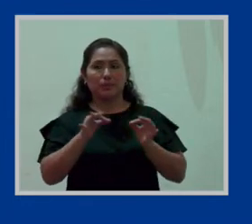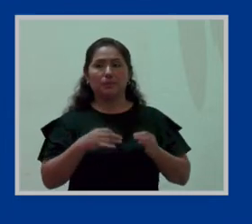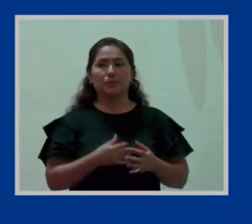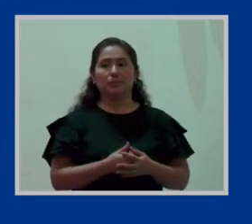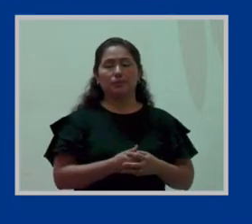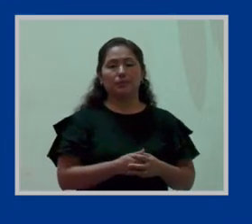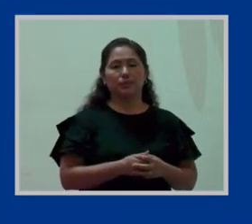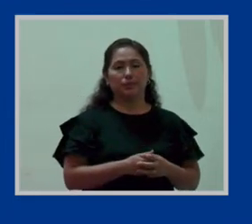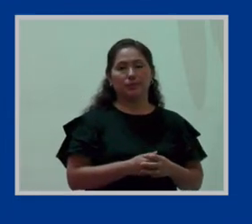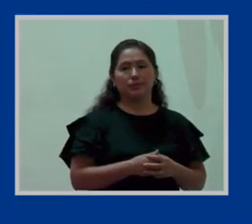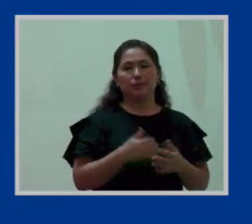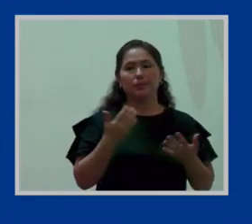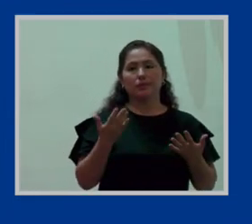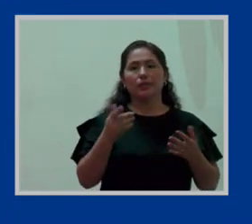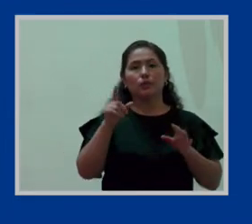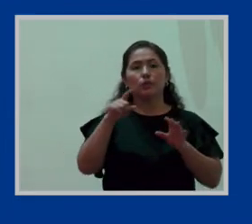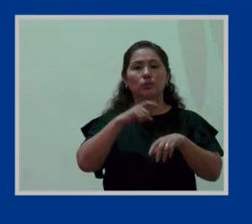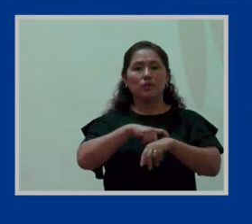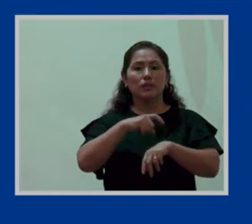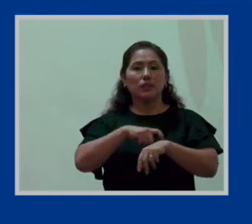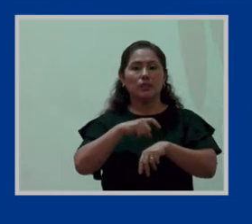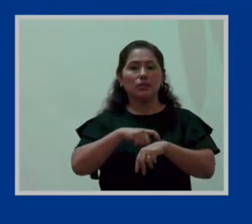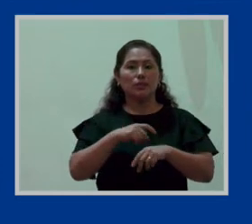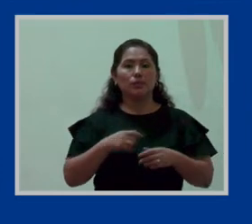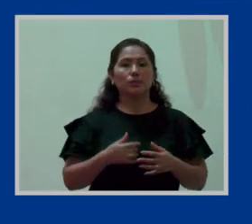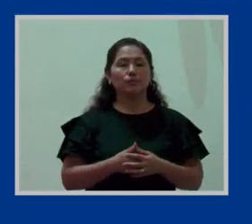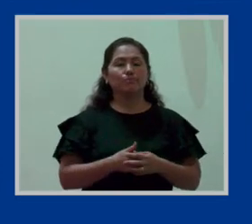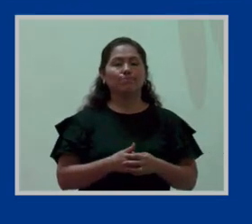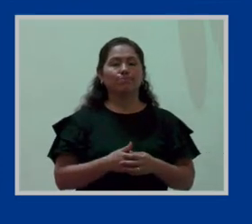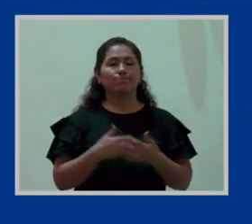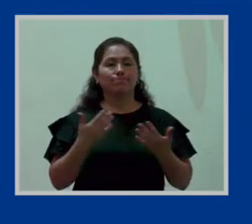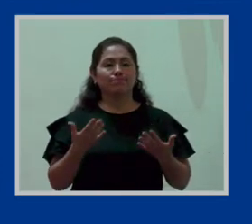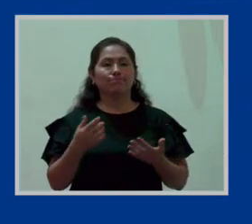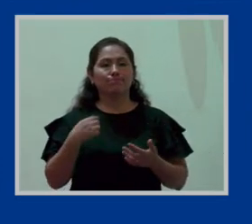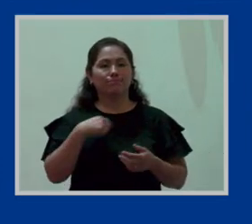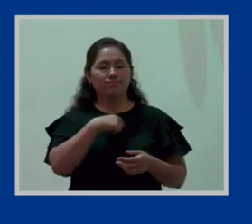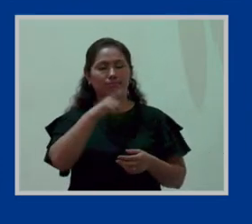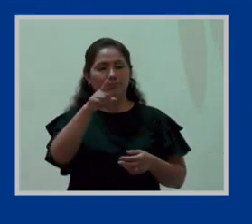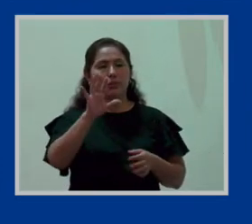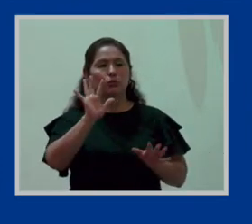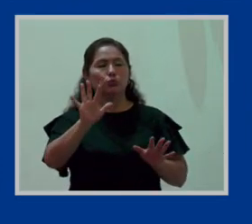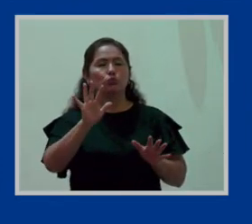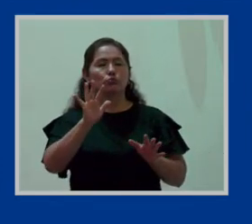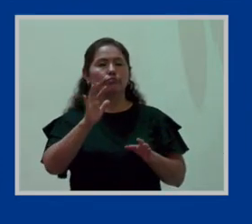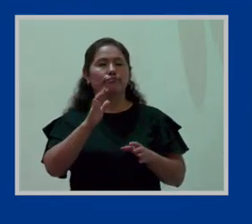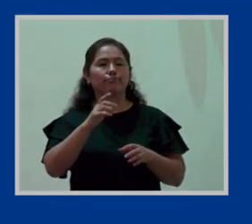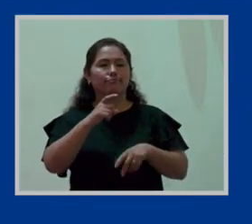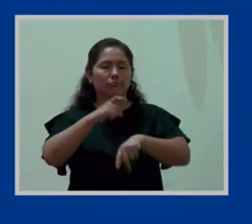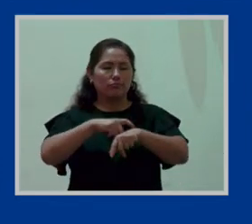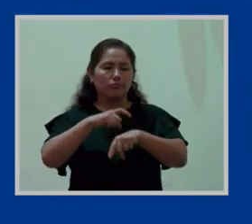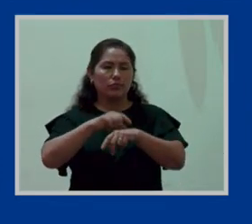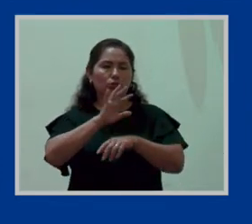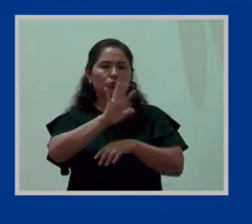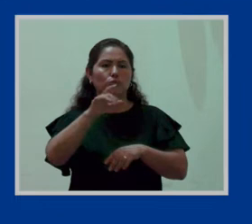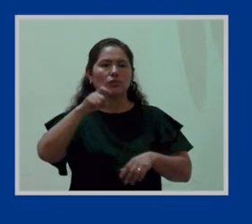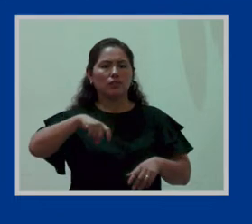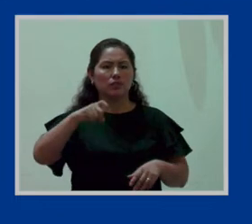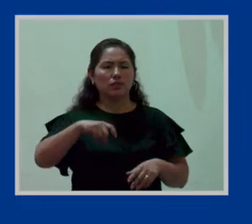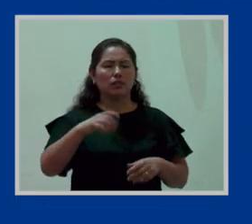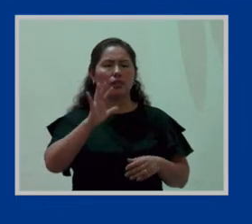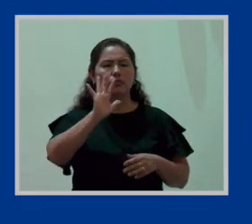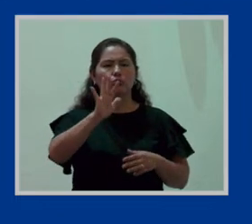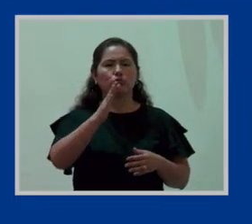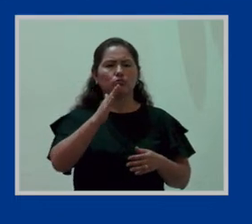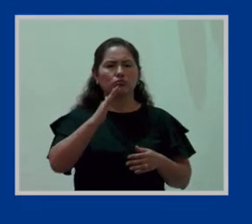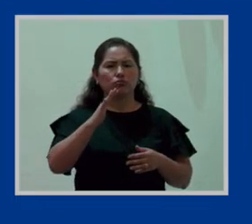es un tiempo que está en función a la necesidad biológica de la